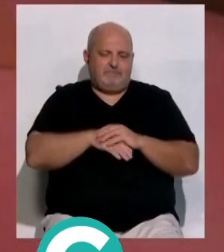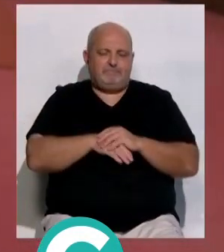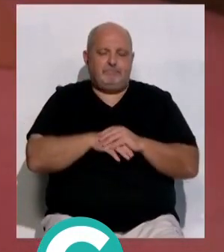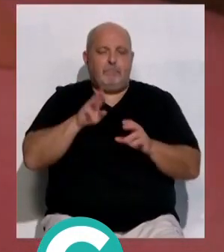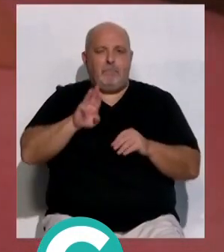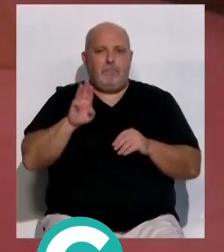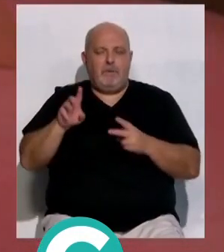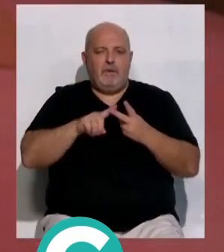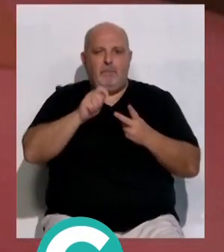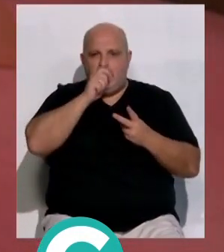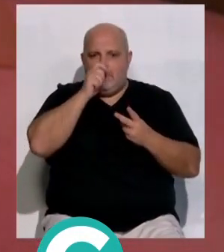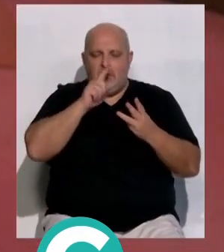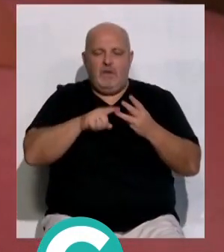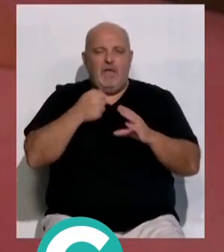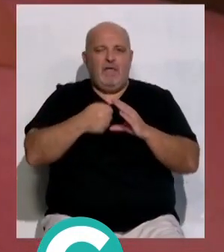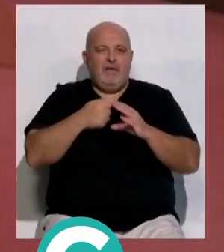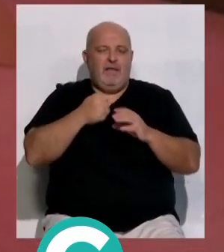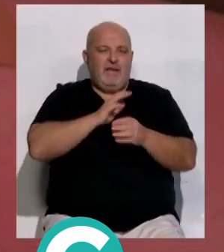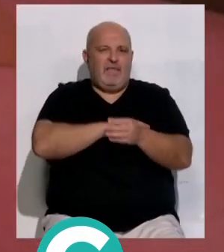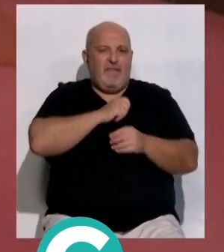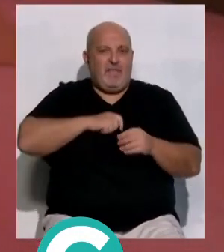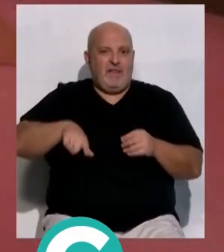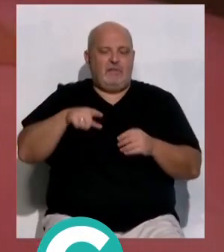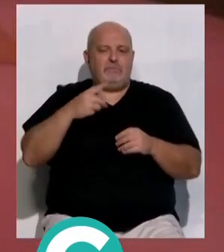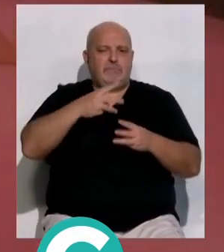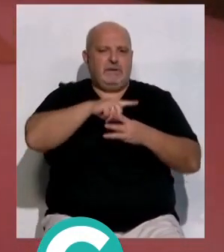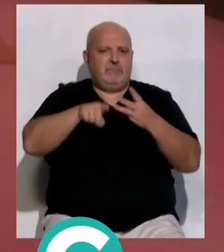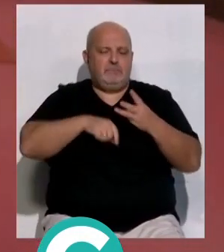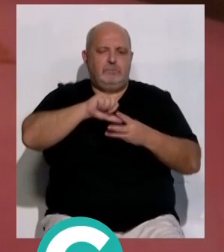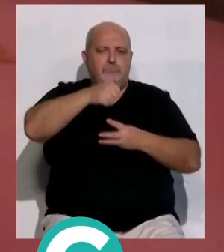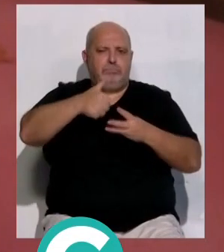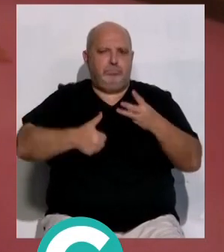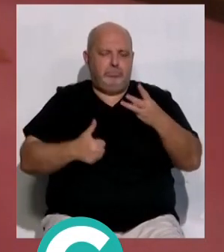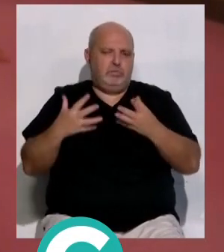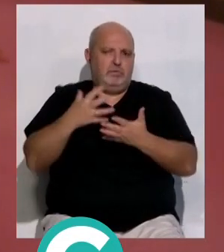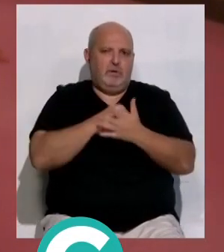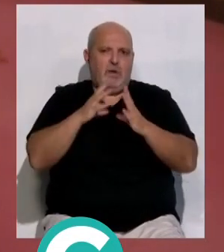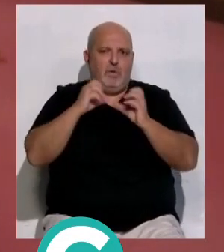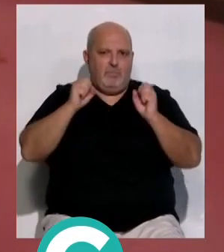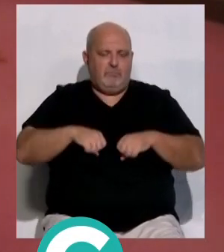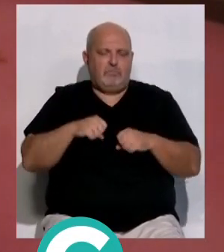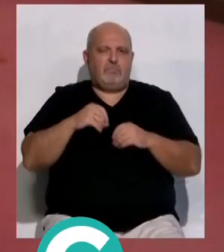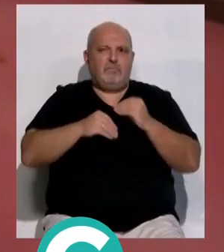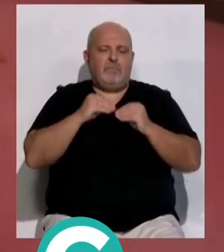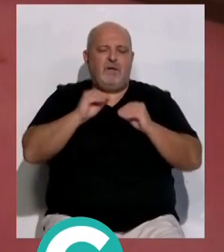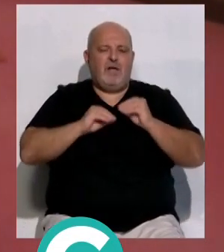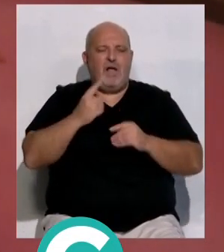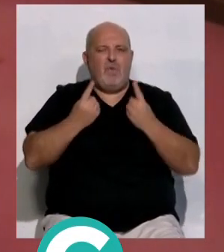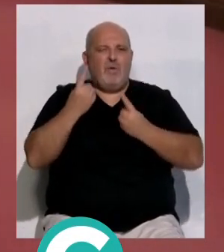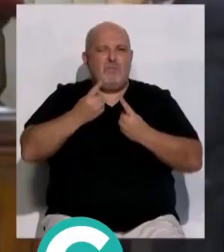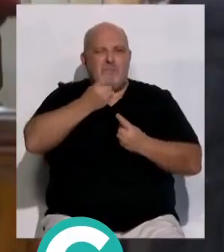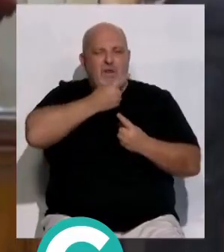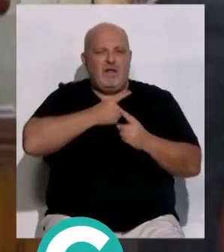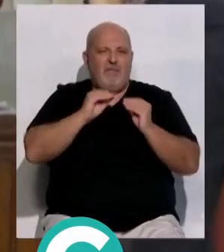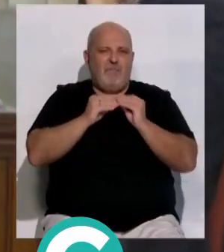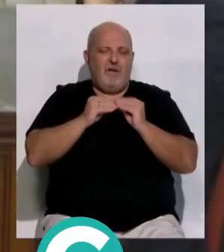Partido Popular, Partido Socialista y Adelante Izquierda Gaditana han aprobado las modificaciones al Acuerdo Regulador que subsanan algunas cuestiones